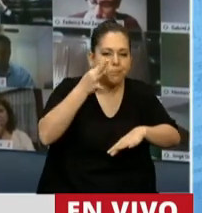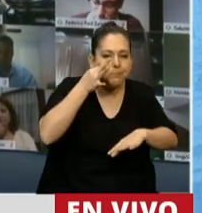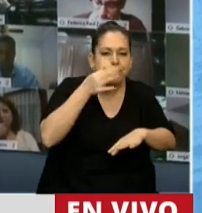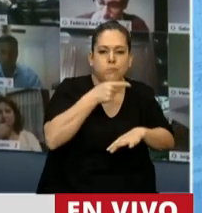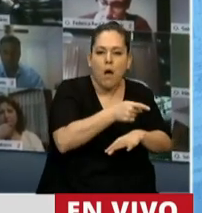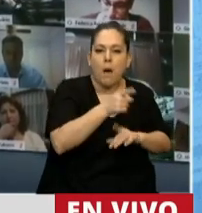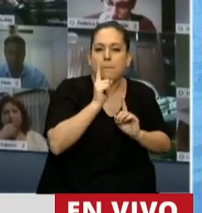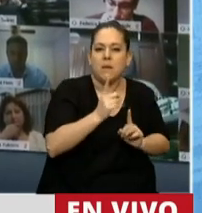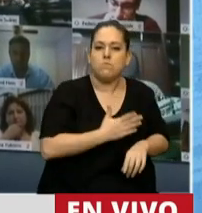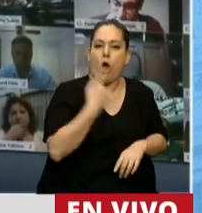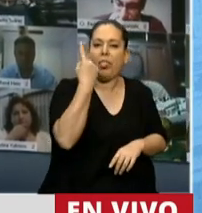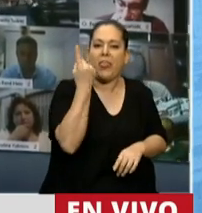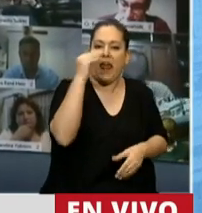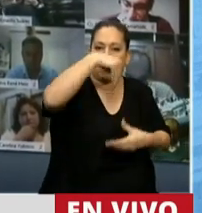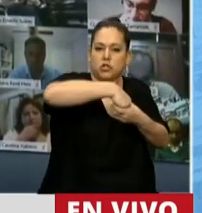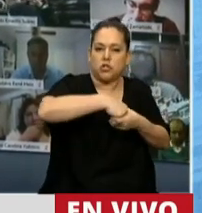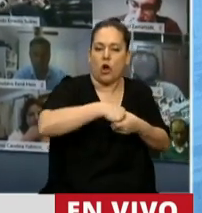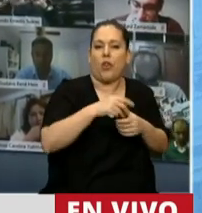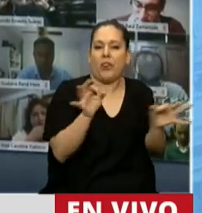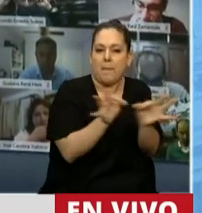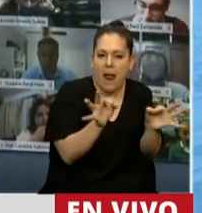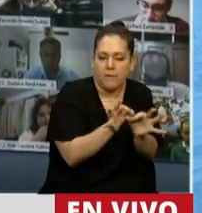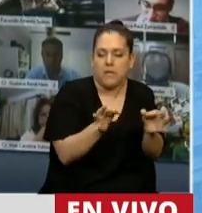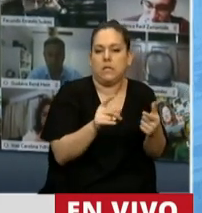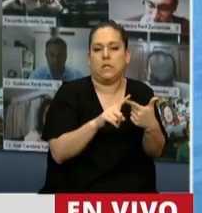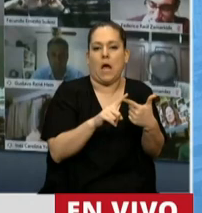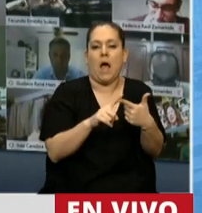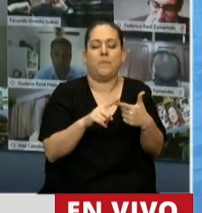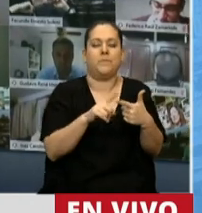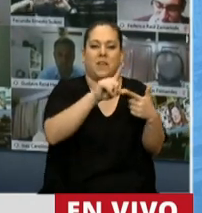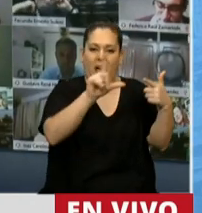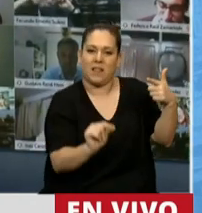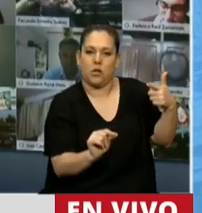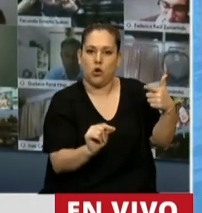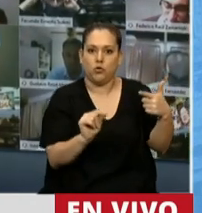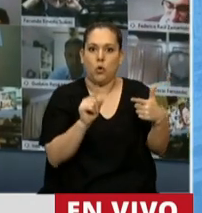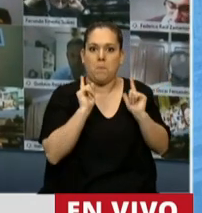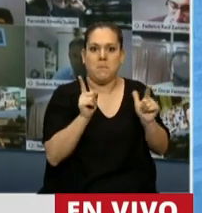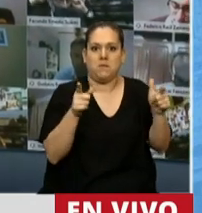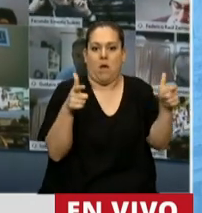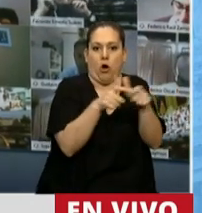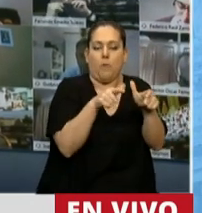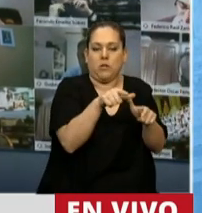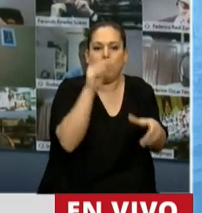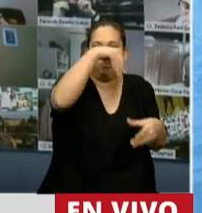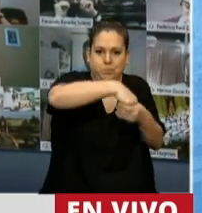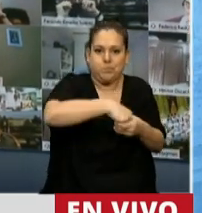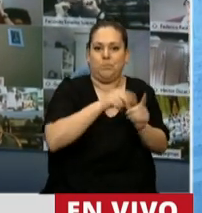aquello que fue la dirección de Malvinas e Islas del Atlántico Sur. Luego,